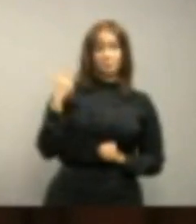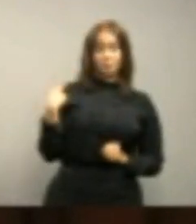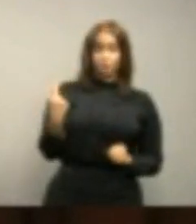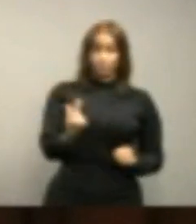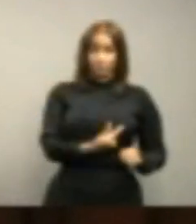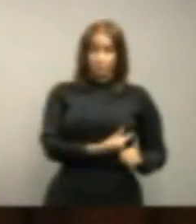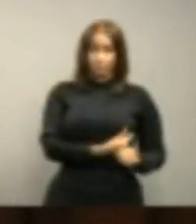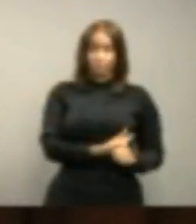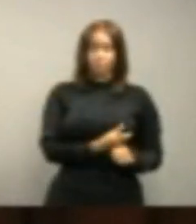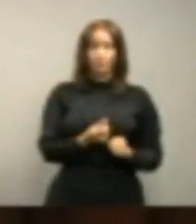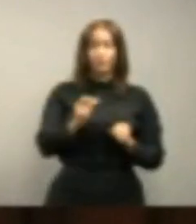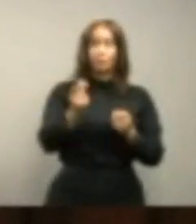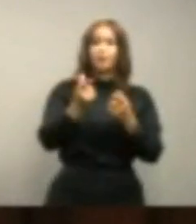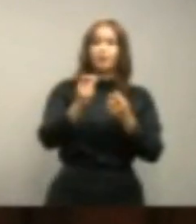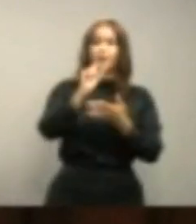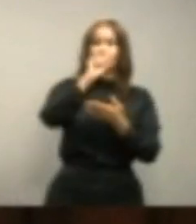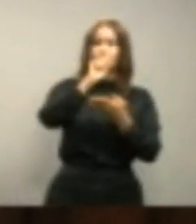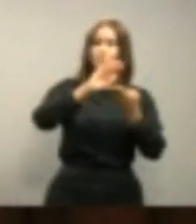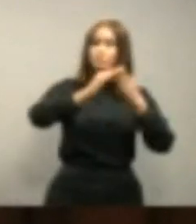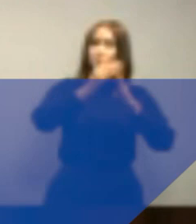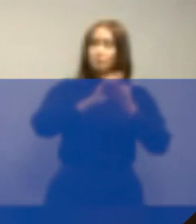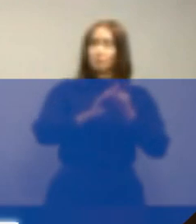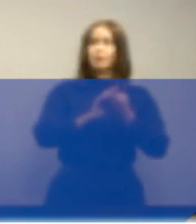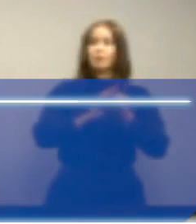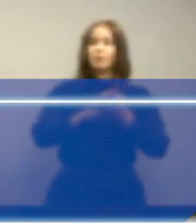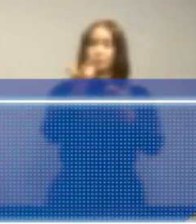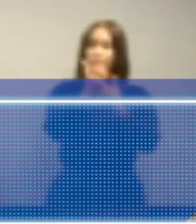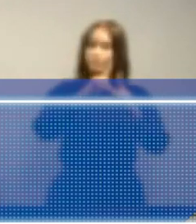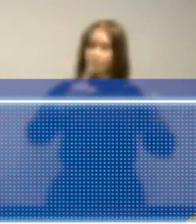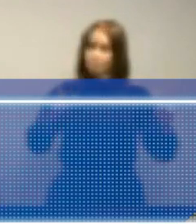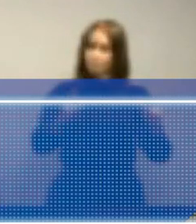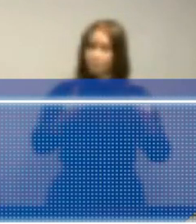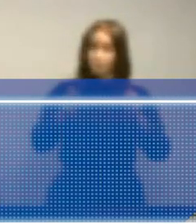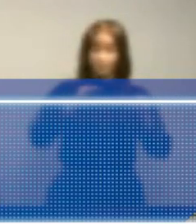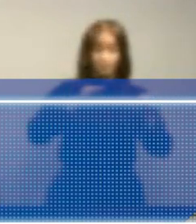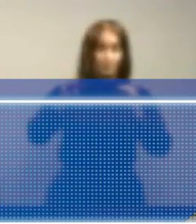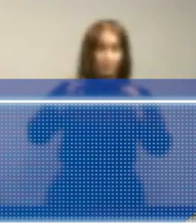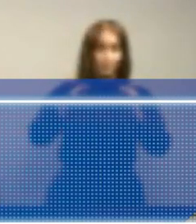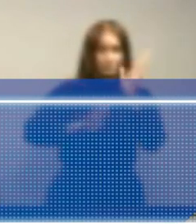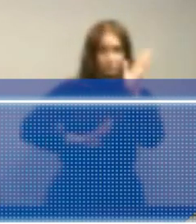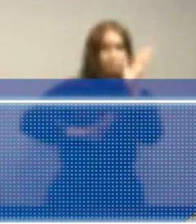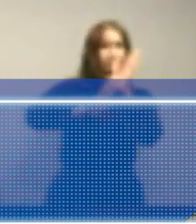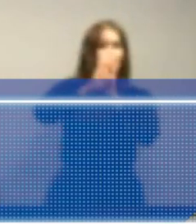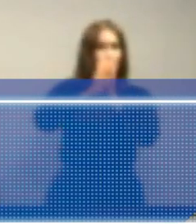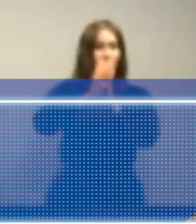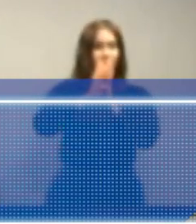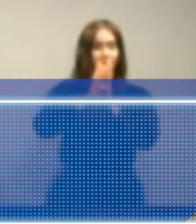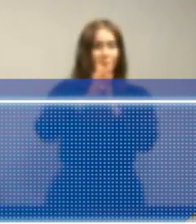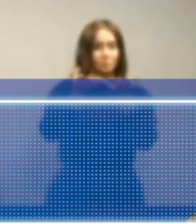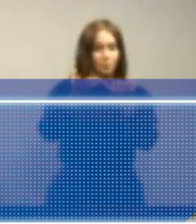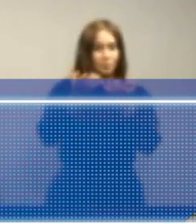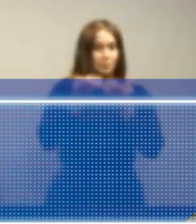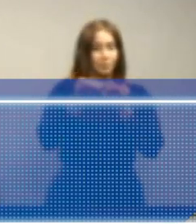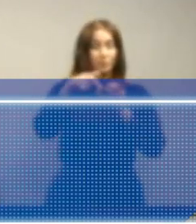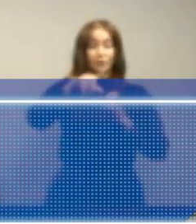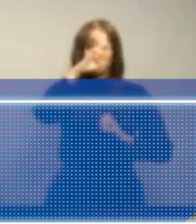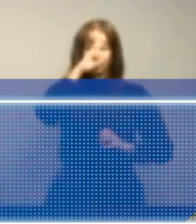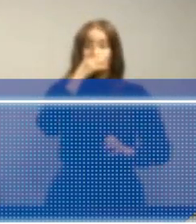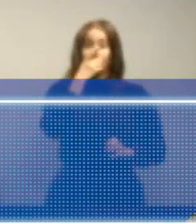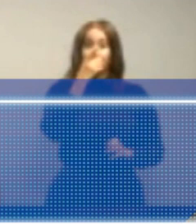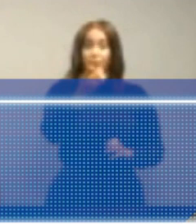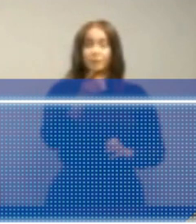en una sociedad libre, moderna, democrática y avanzada como la que aspira a ser la dominicana,